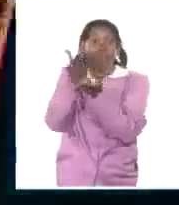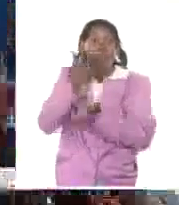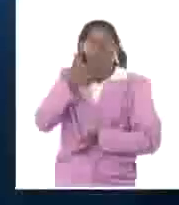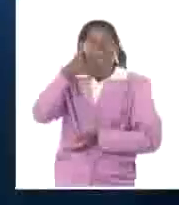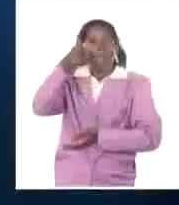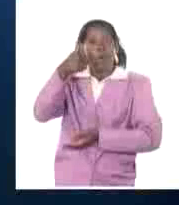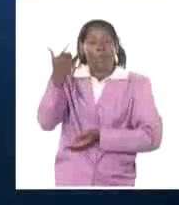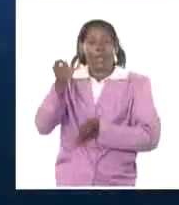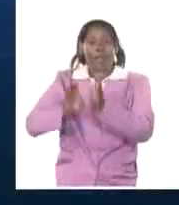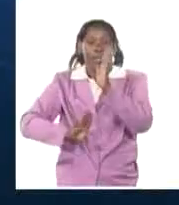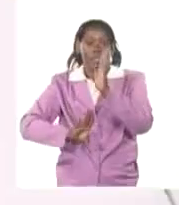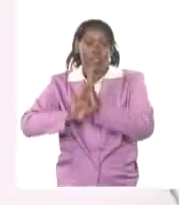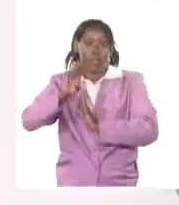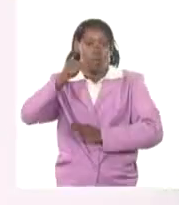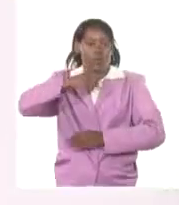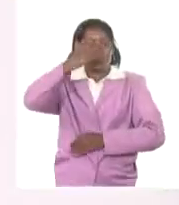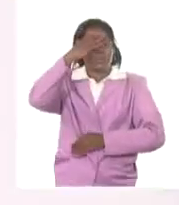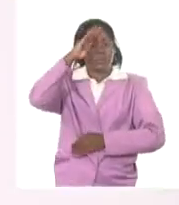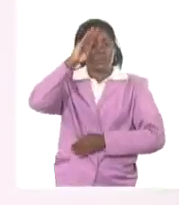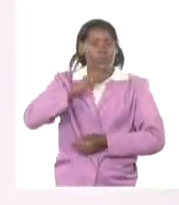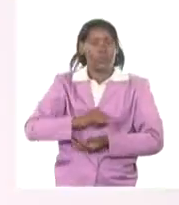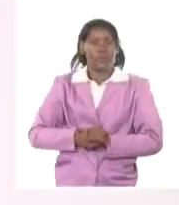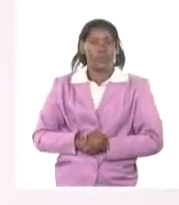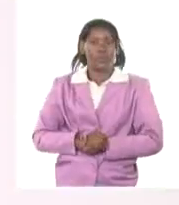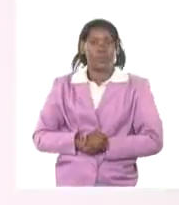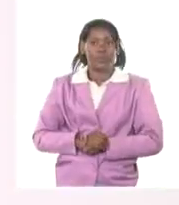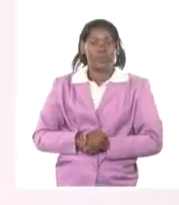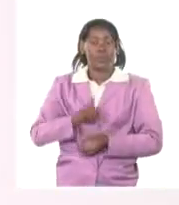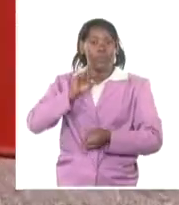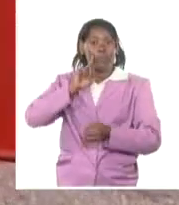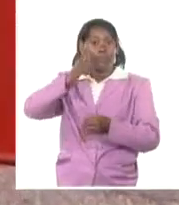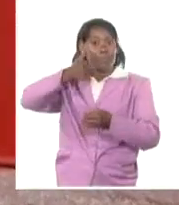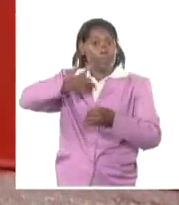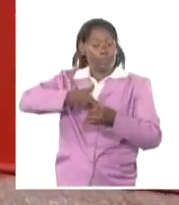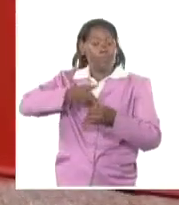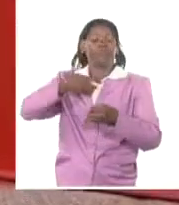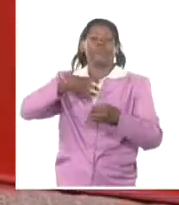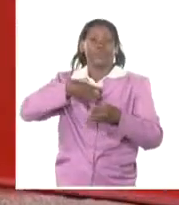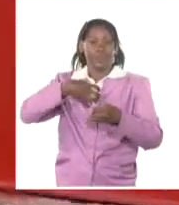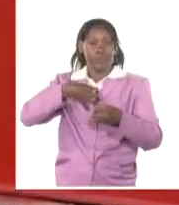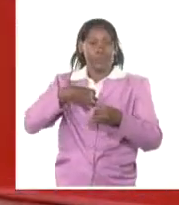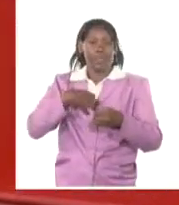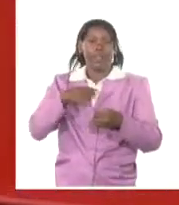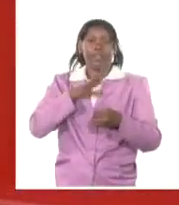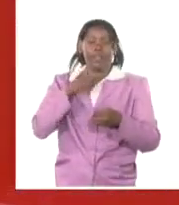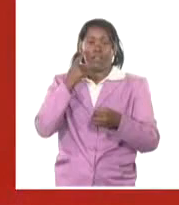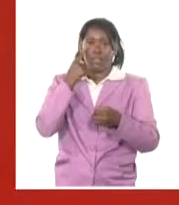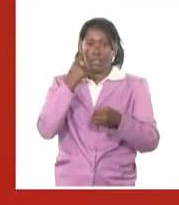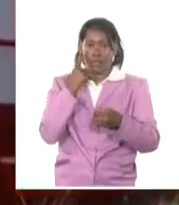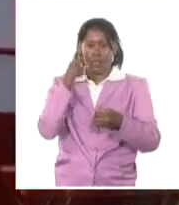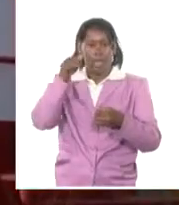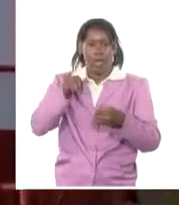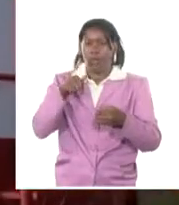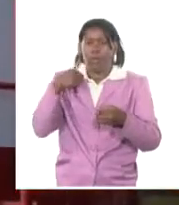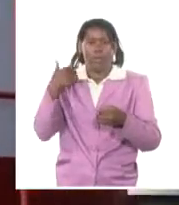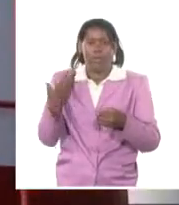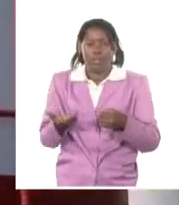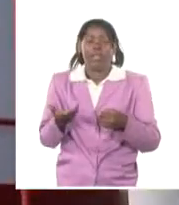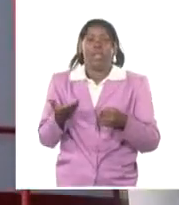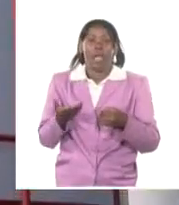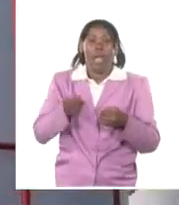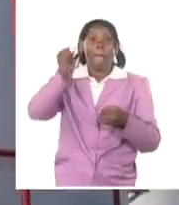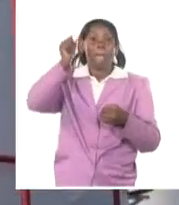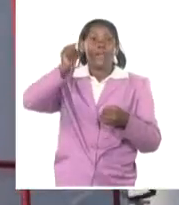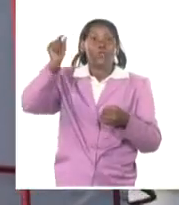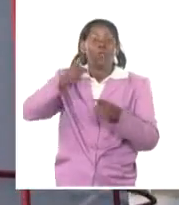actual déficit. El diésel también va a tener, también tiene una noticia de que ya empiezan a haber suministradores que empiezan